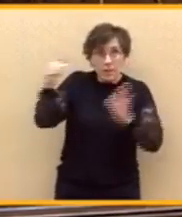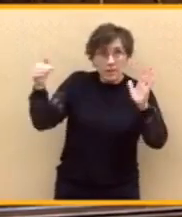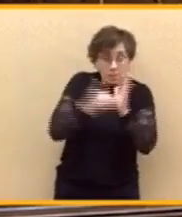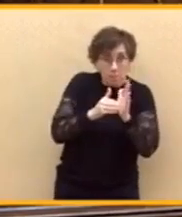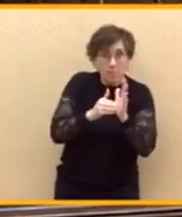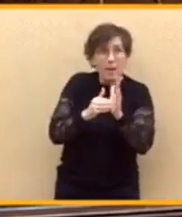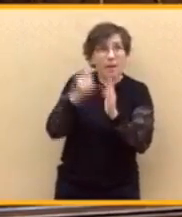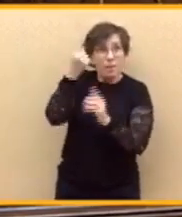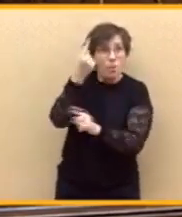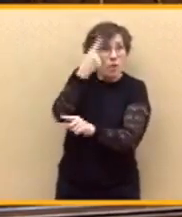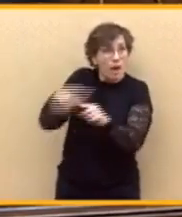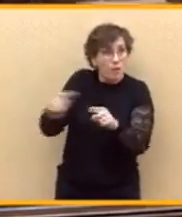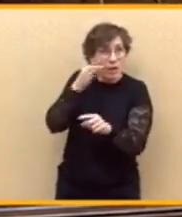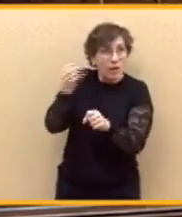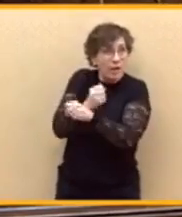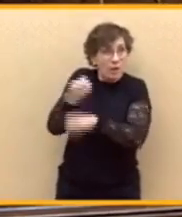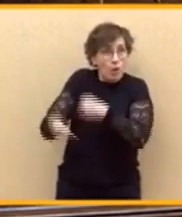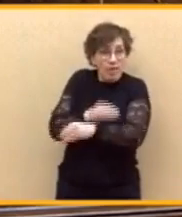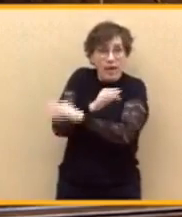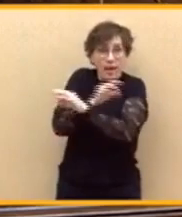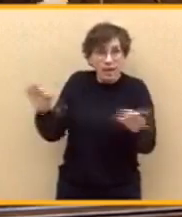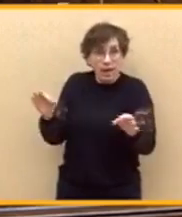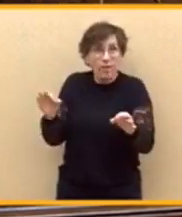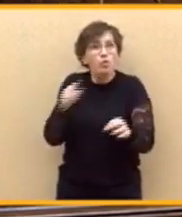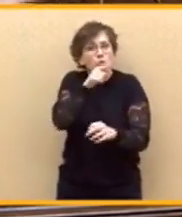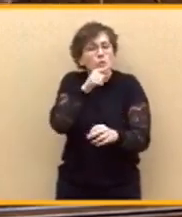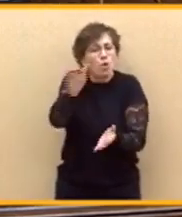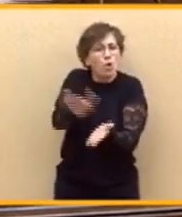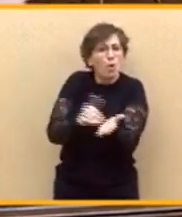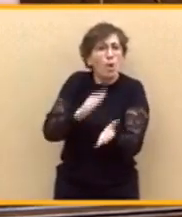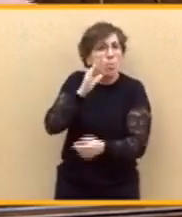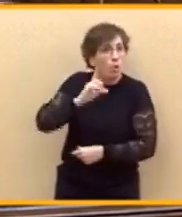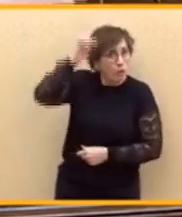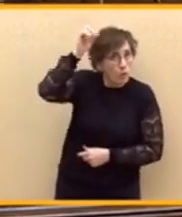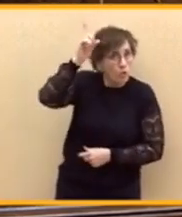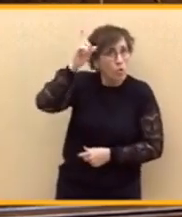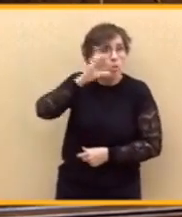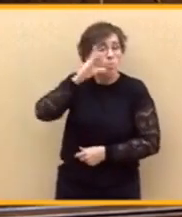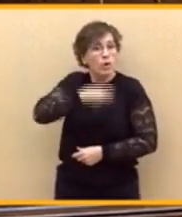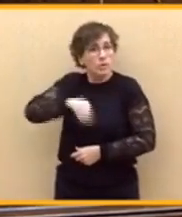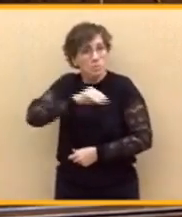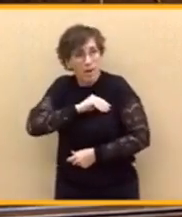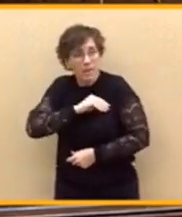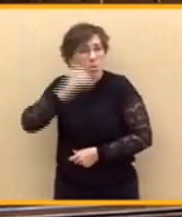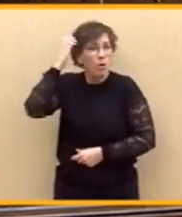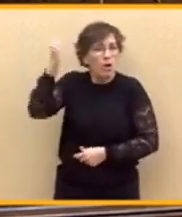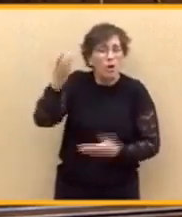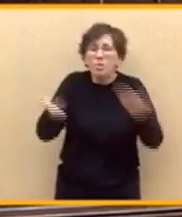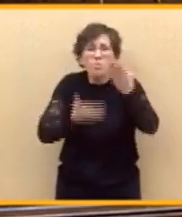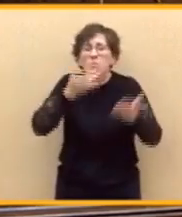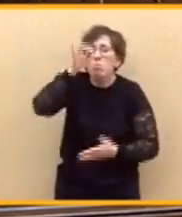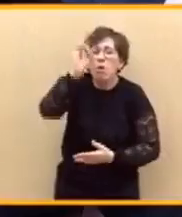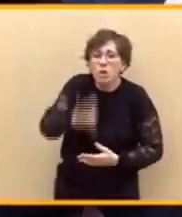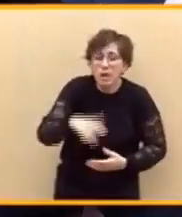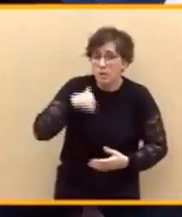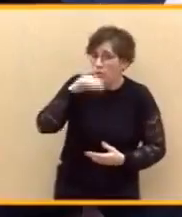no hacer nada, lo hacía. Por Dios, por España, por el rey... ¿Por quién lo hacía? ¿Por quién lo hacía?